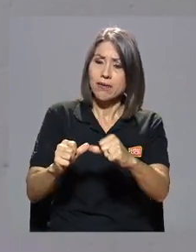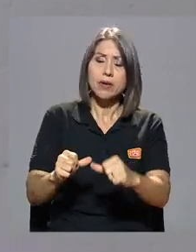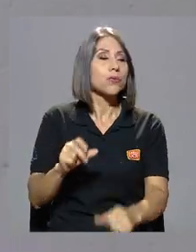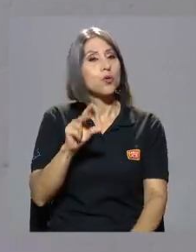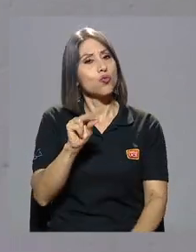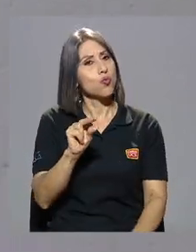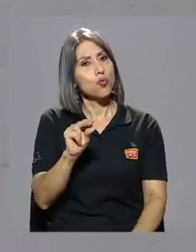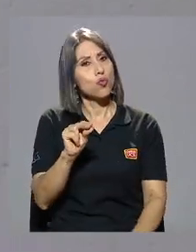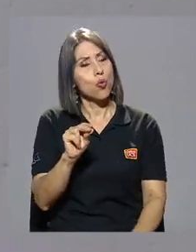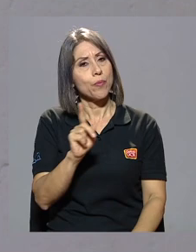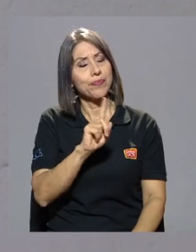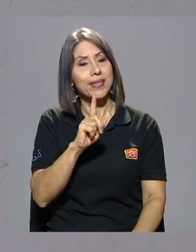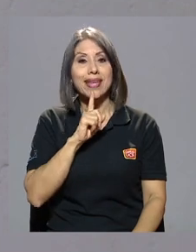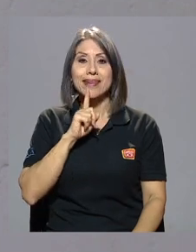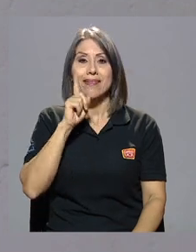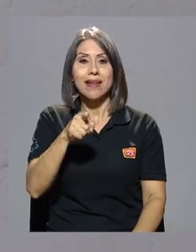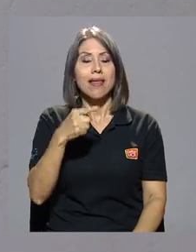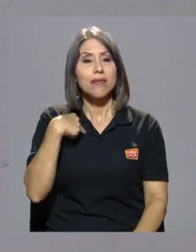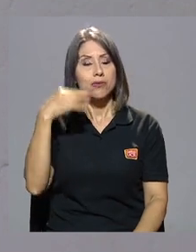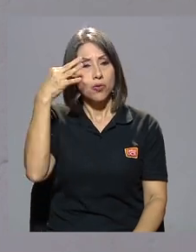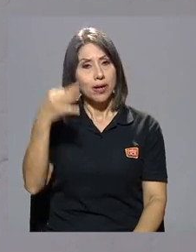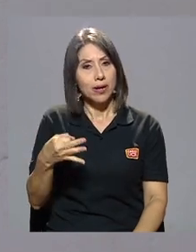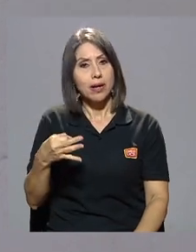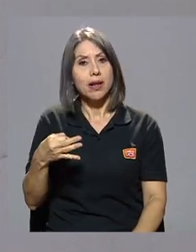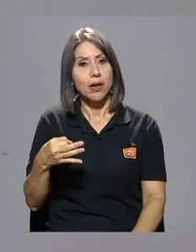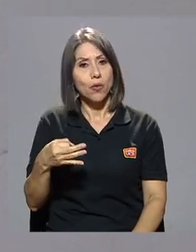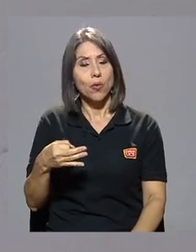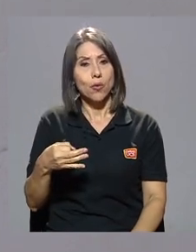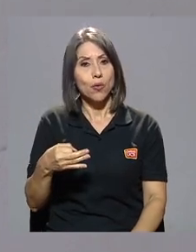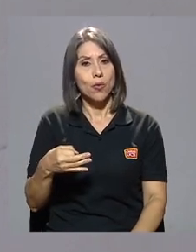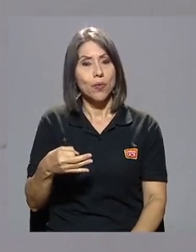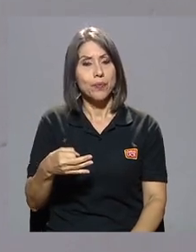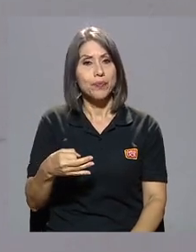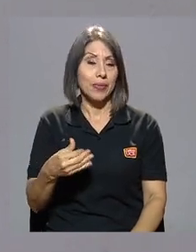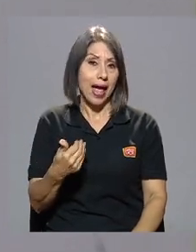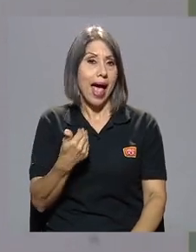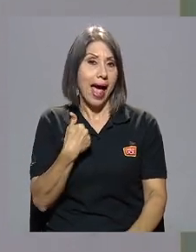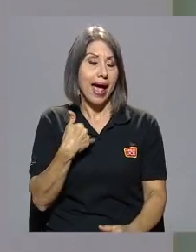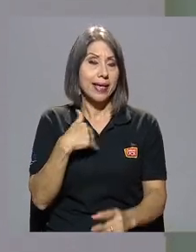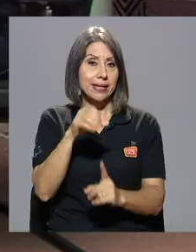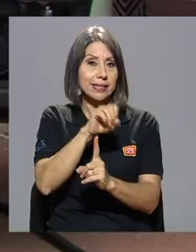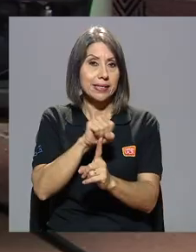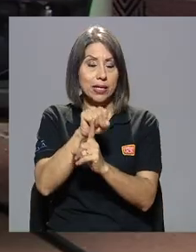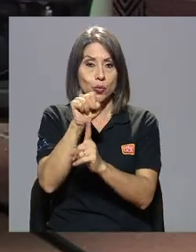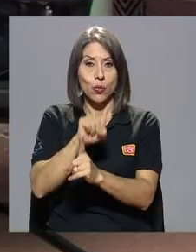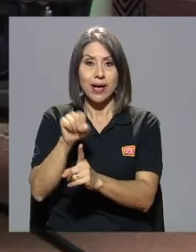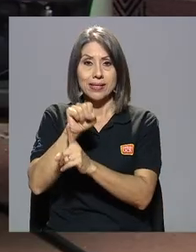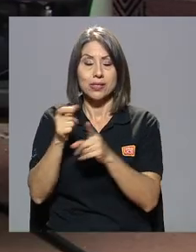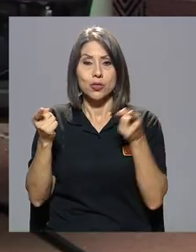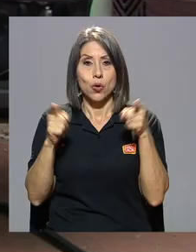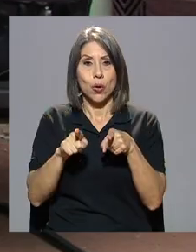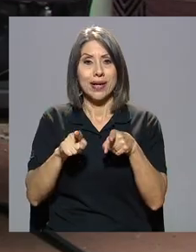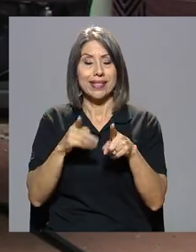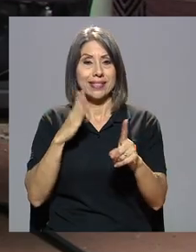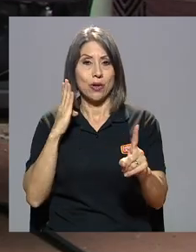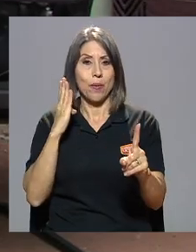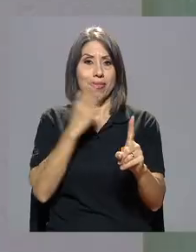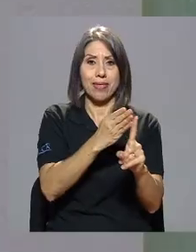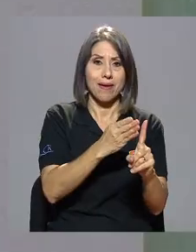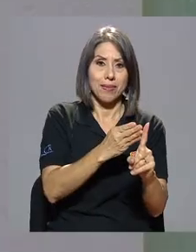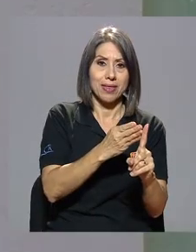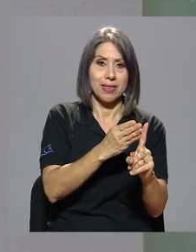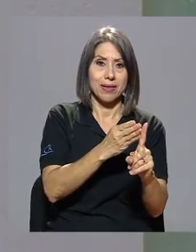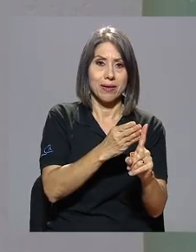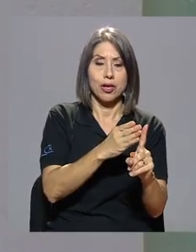no no no en realidad yo creo que hay situaciones que se dan objetivamente